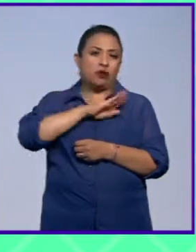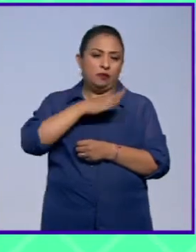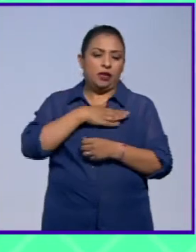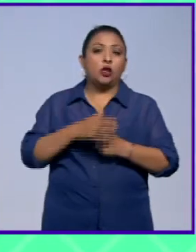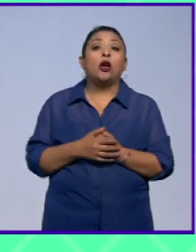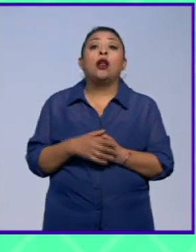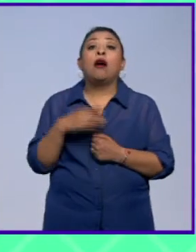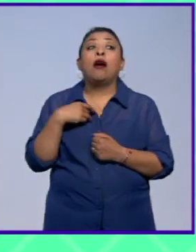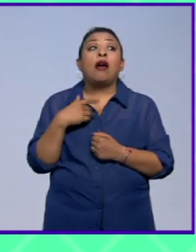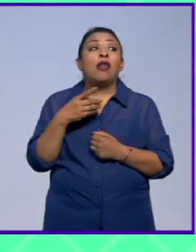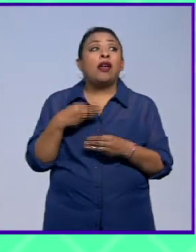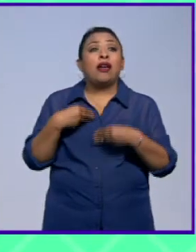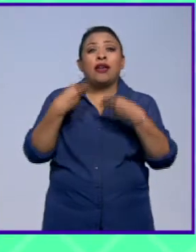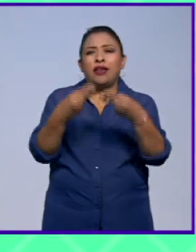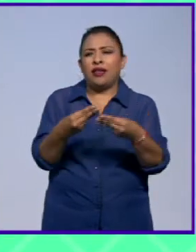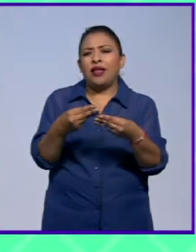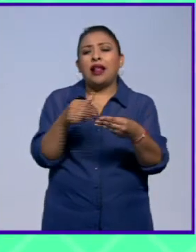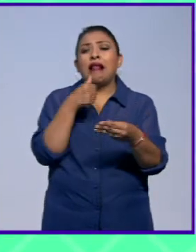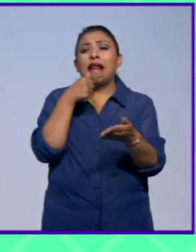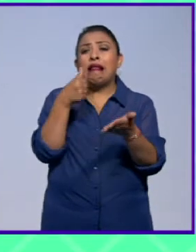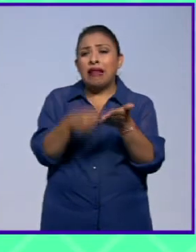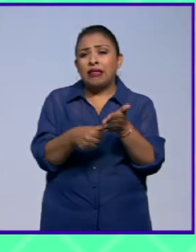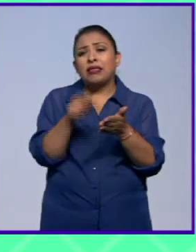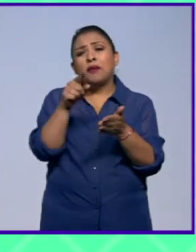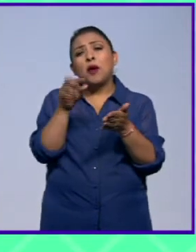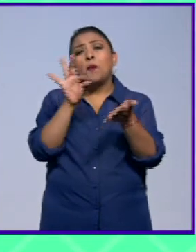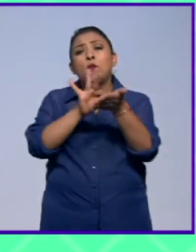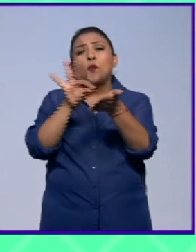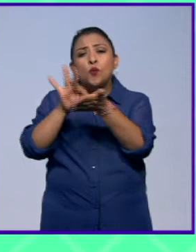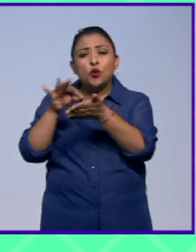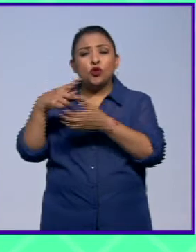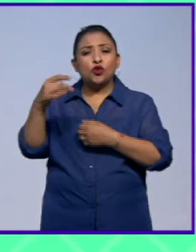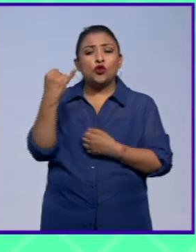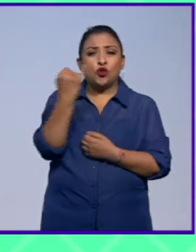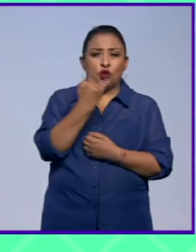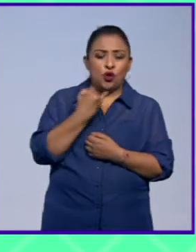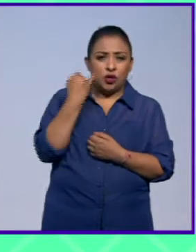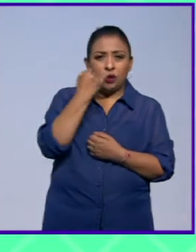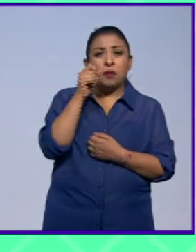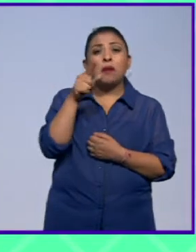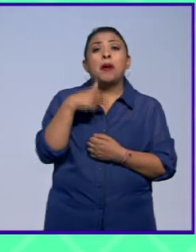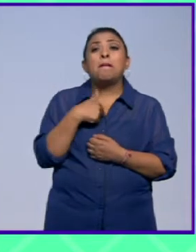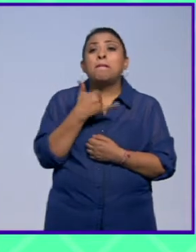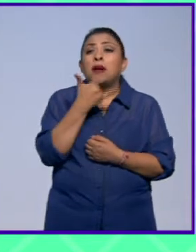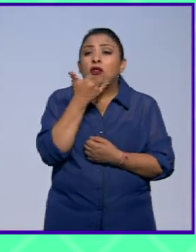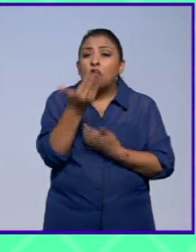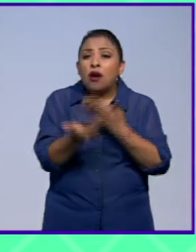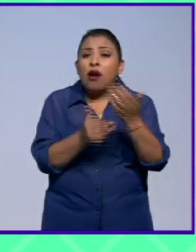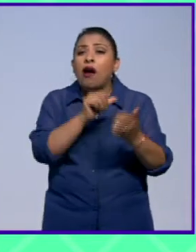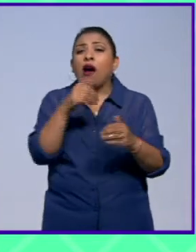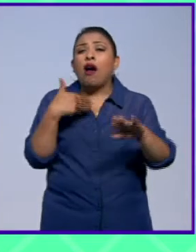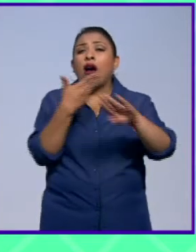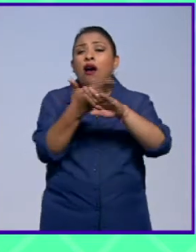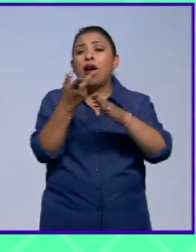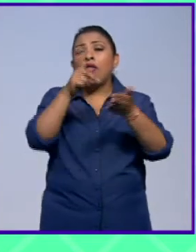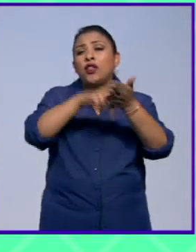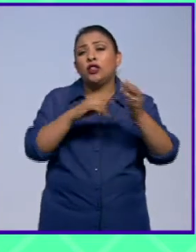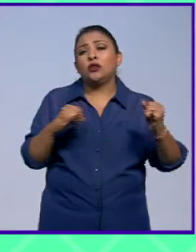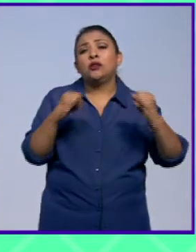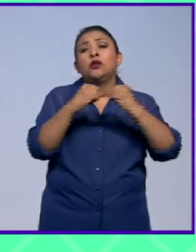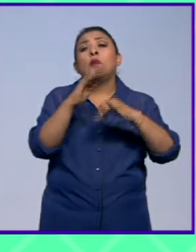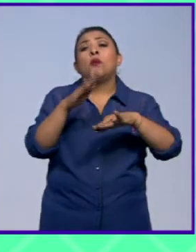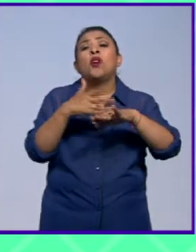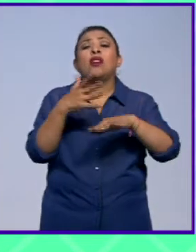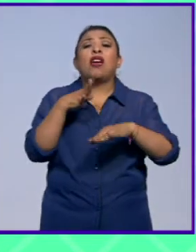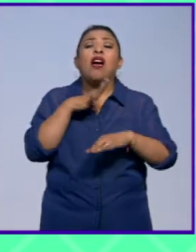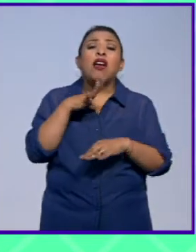la entrega incondicional de las letras y signos de puntuación del idioma y el perdón a las víctimas de la institución por